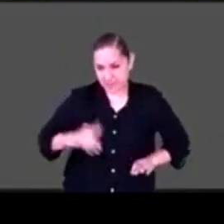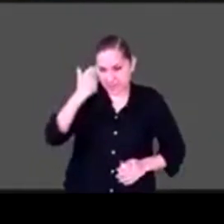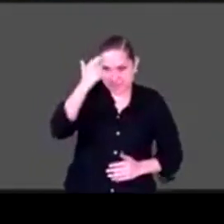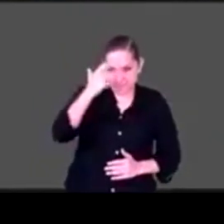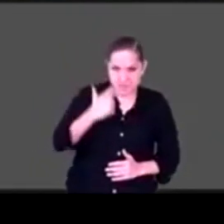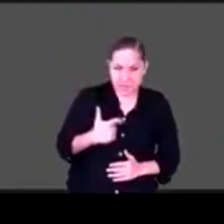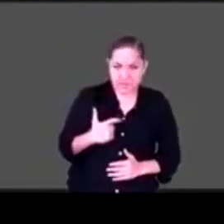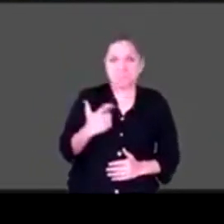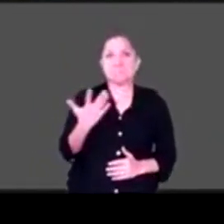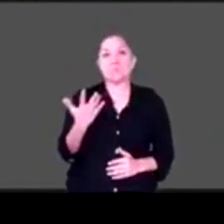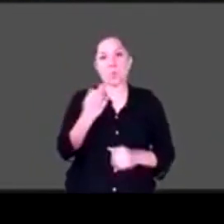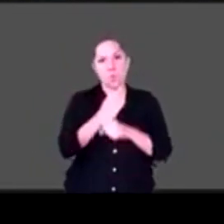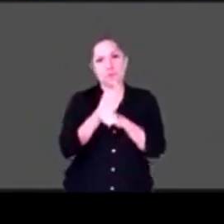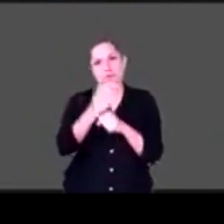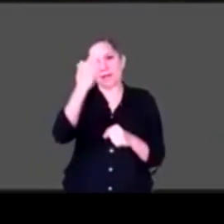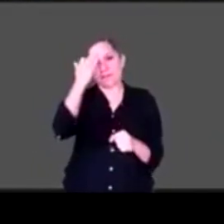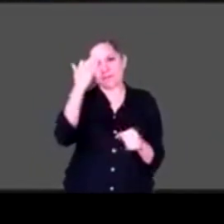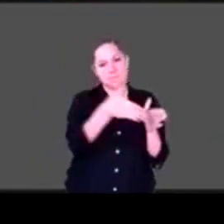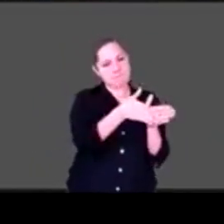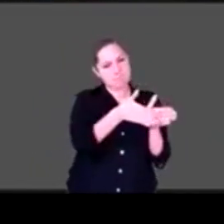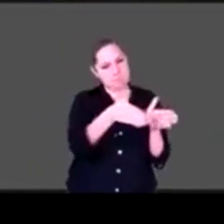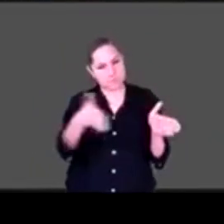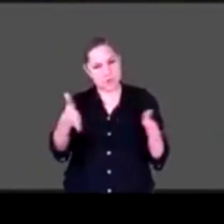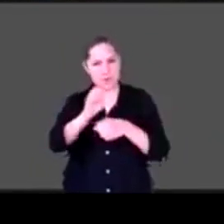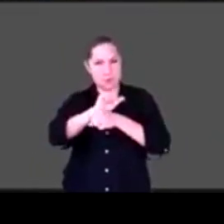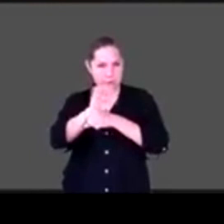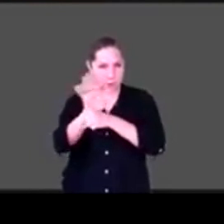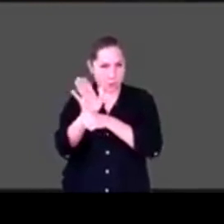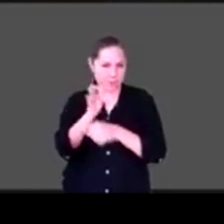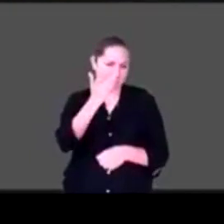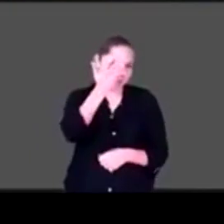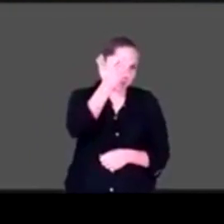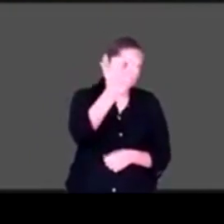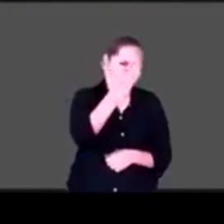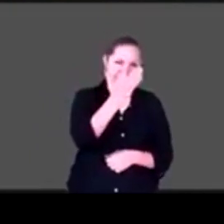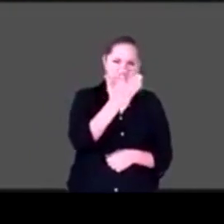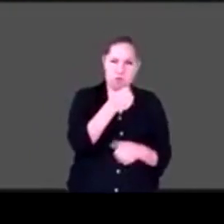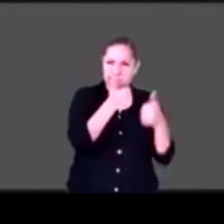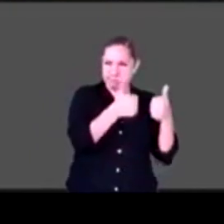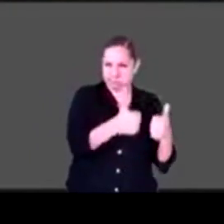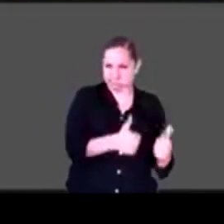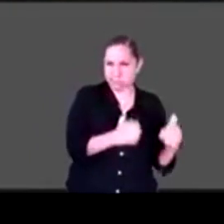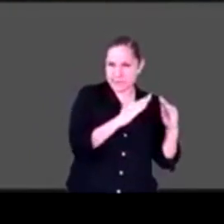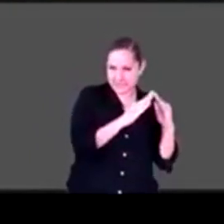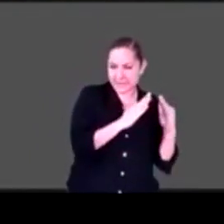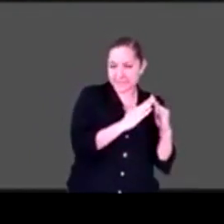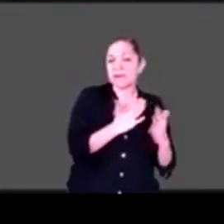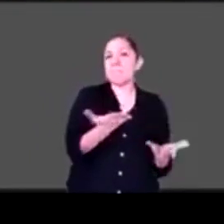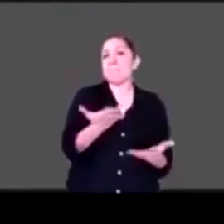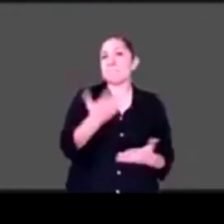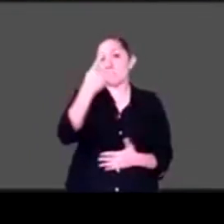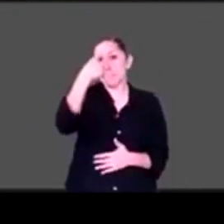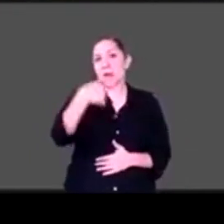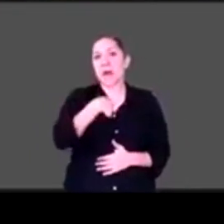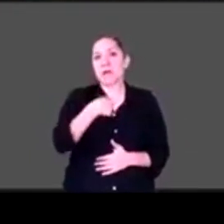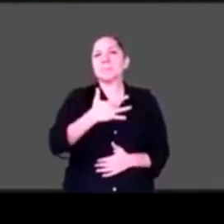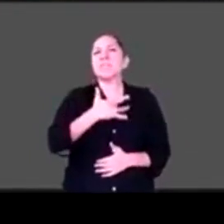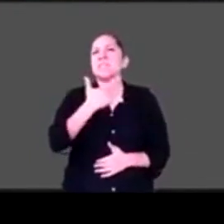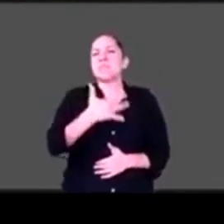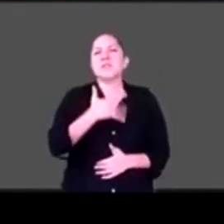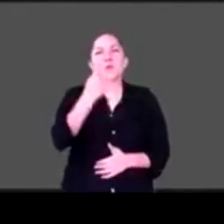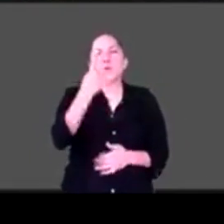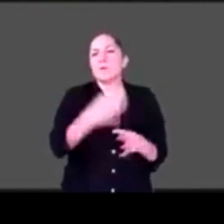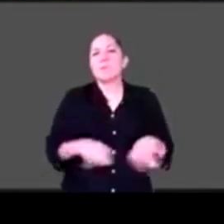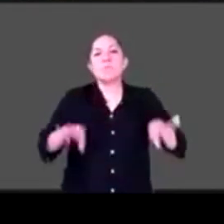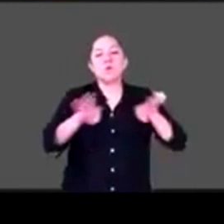de COVID, de confinamiento, una fórmula que me funciona es ser feliz con mi condición,